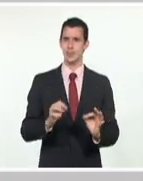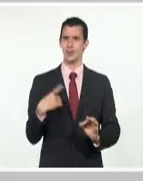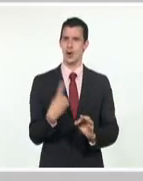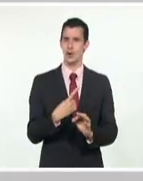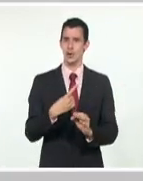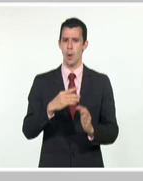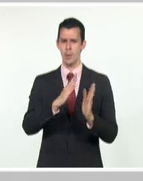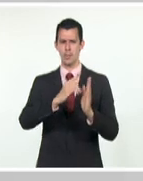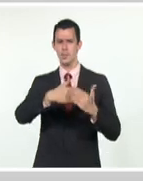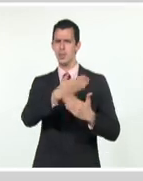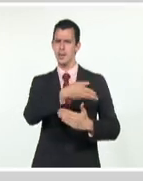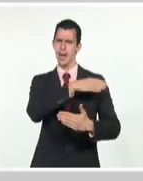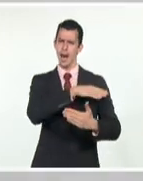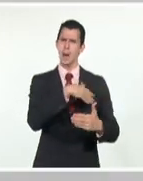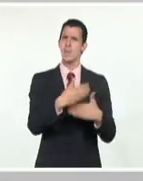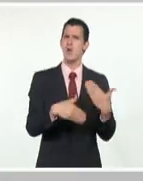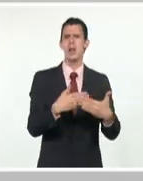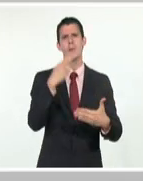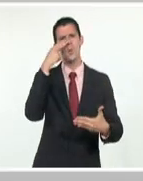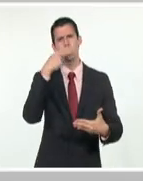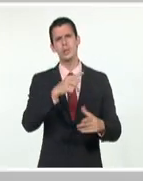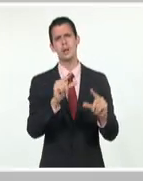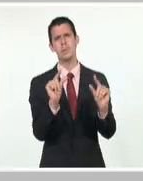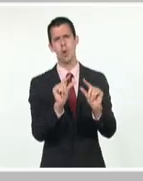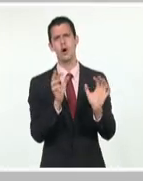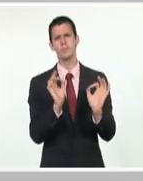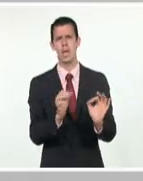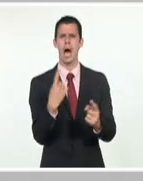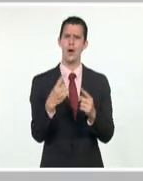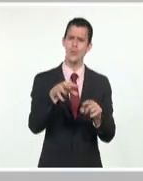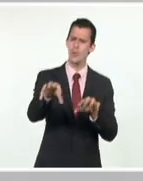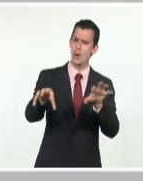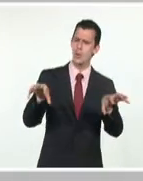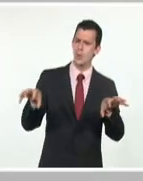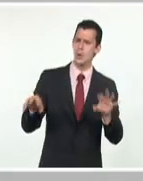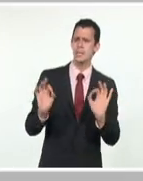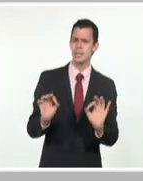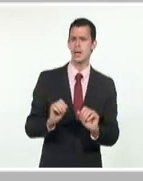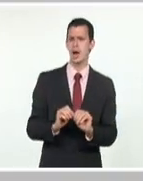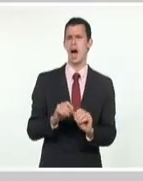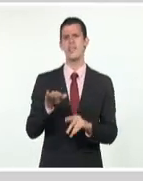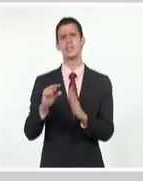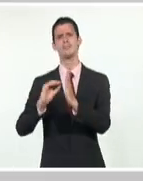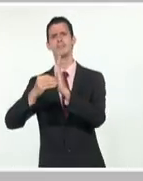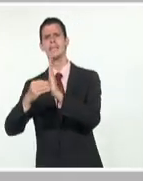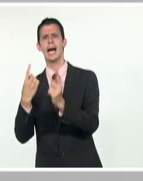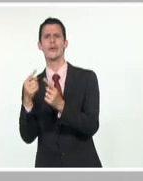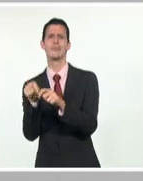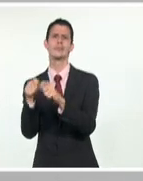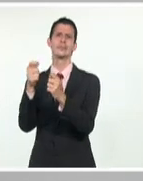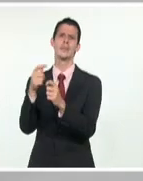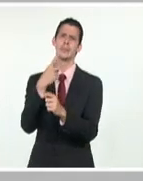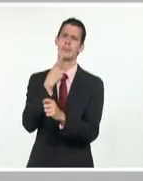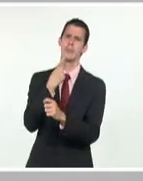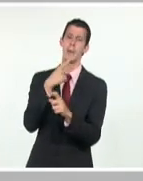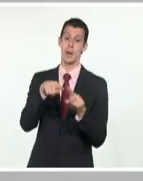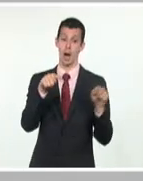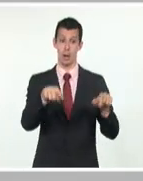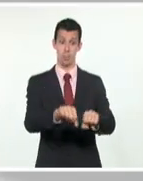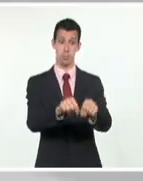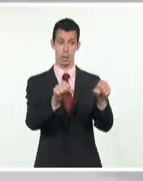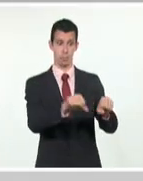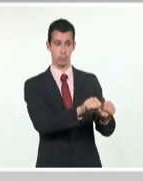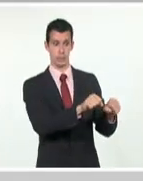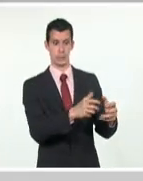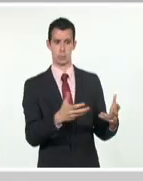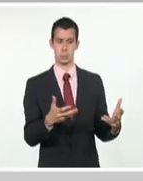de inventario de combustible en algunas regiones, incluso hemos tenido situaciones puntuales. Explicó que ahora se están transfiriendo hasta